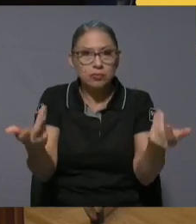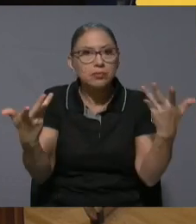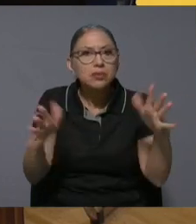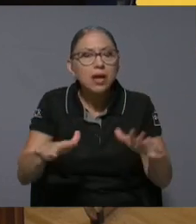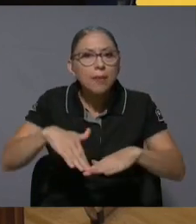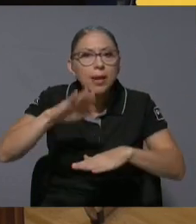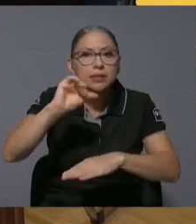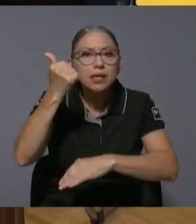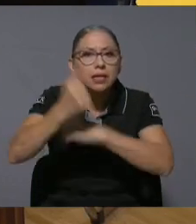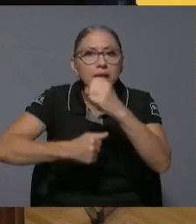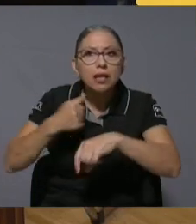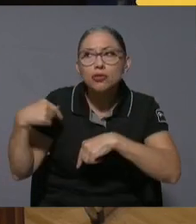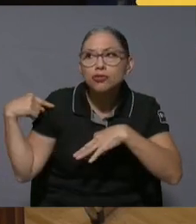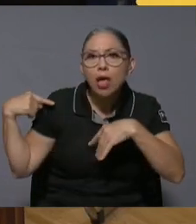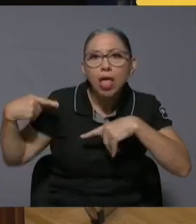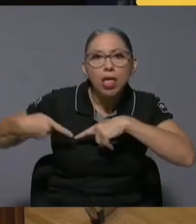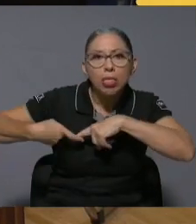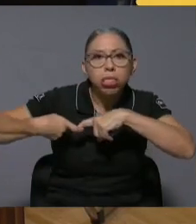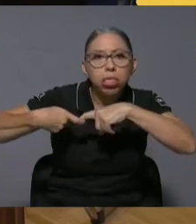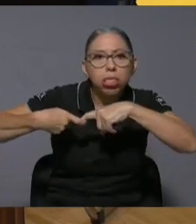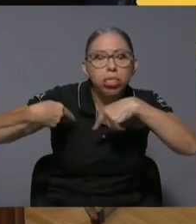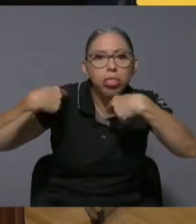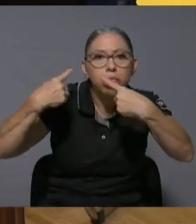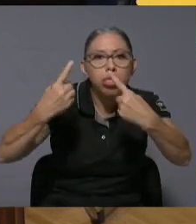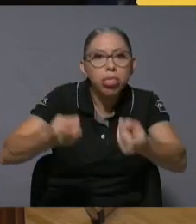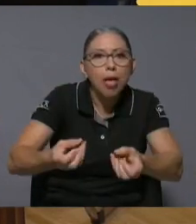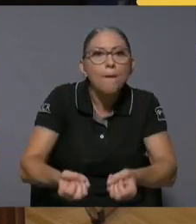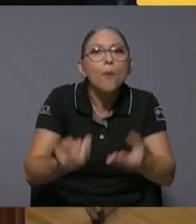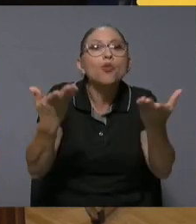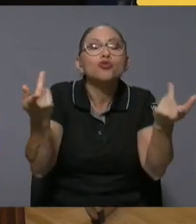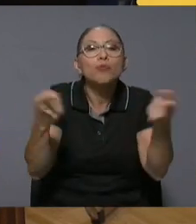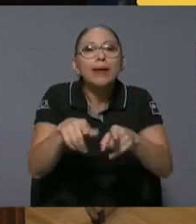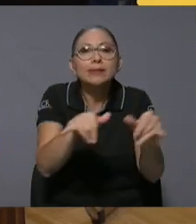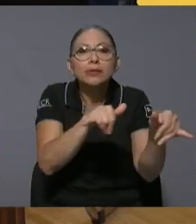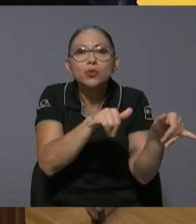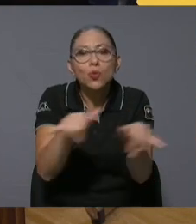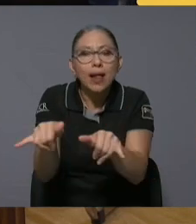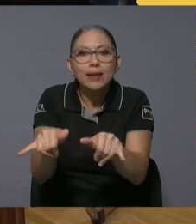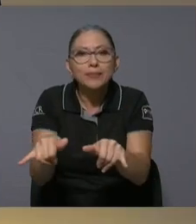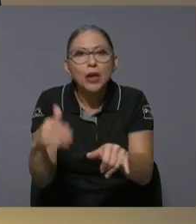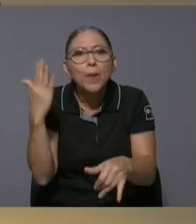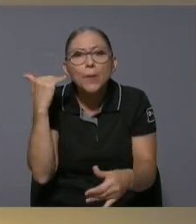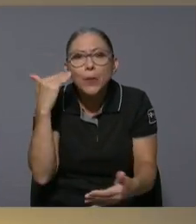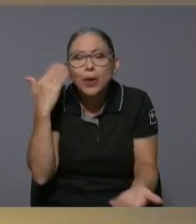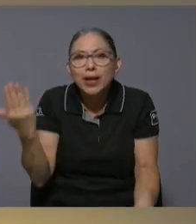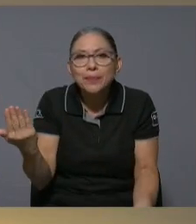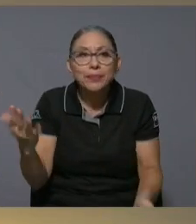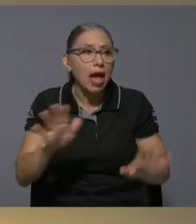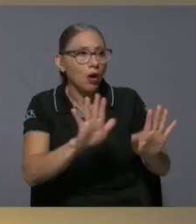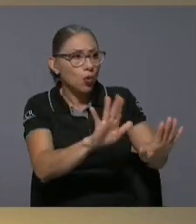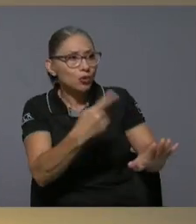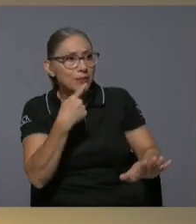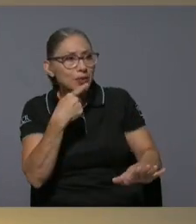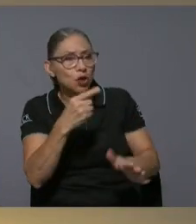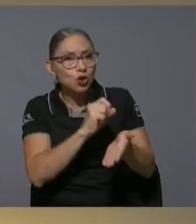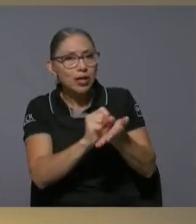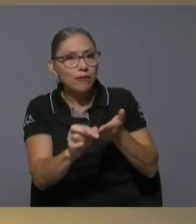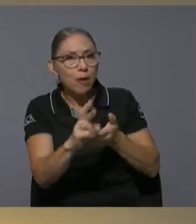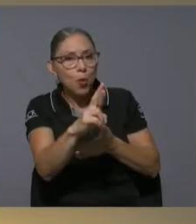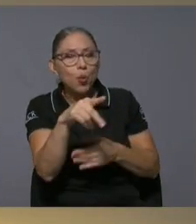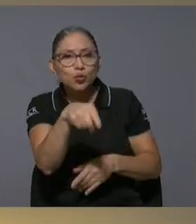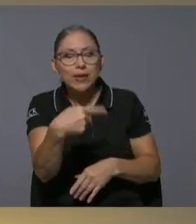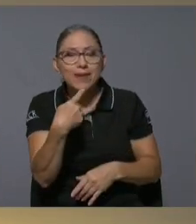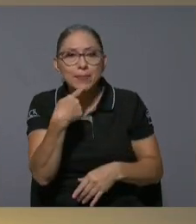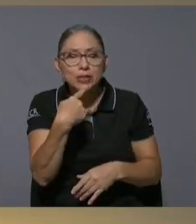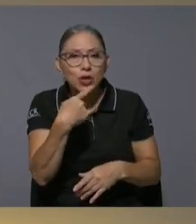proyectos hemos hecho lo mismo y por qué pasa esto porque perdón ahora que mencionó San Ramón y usted había mencionado de